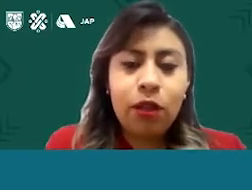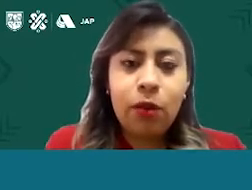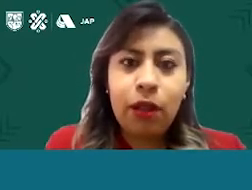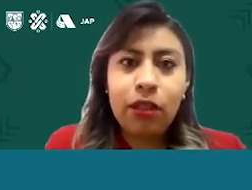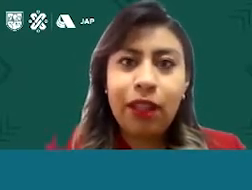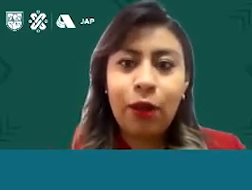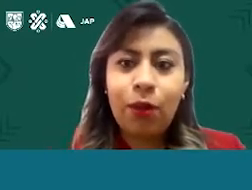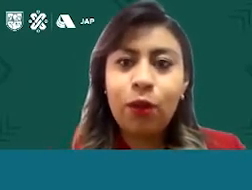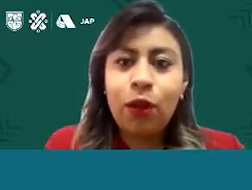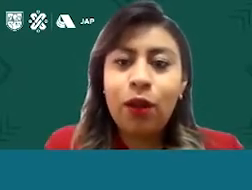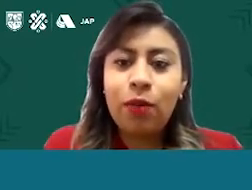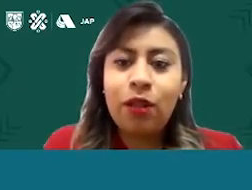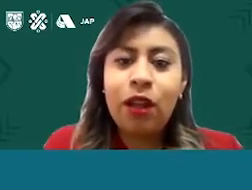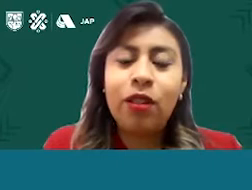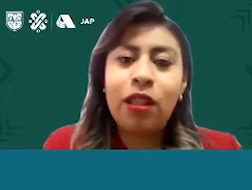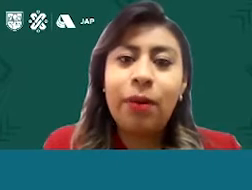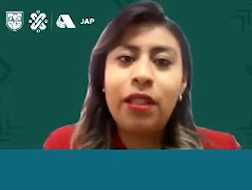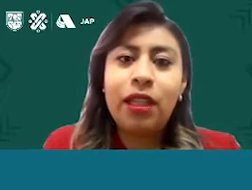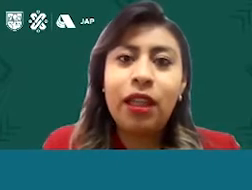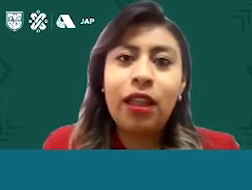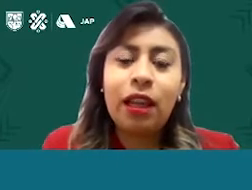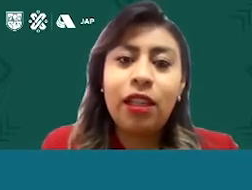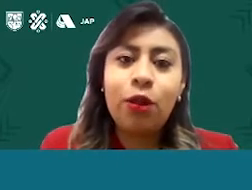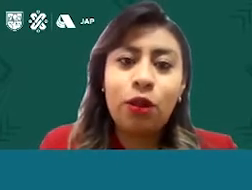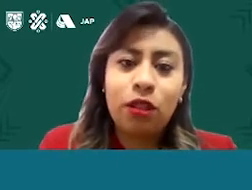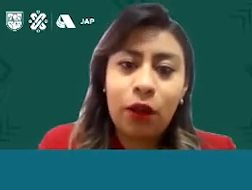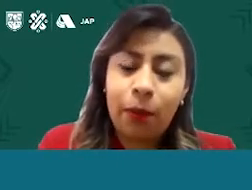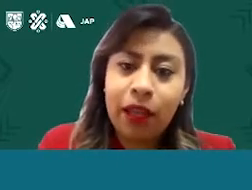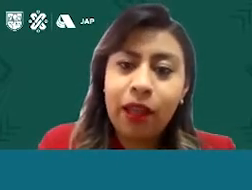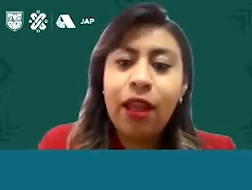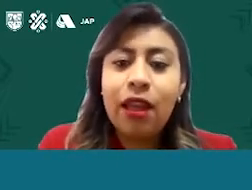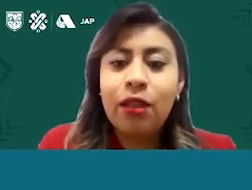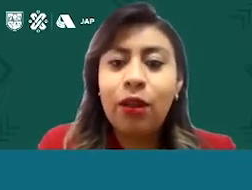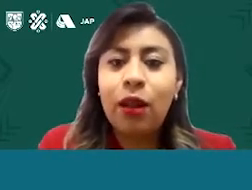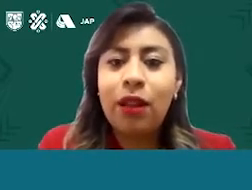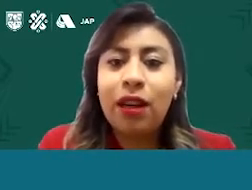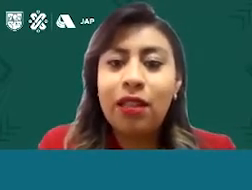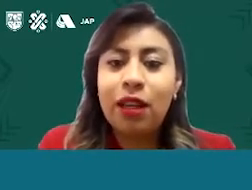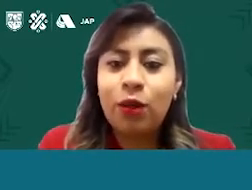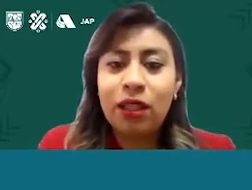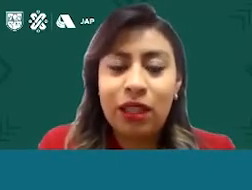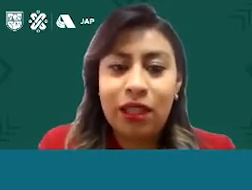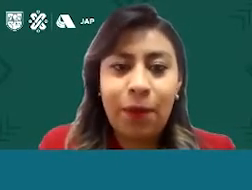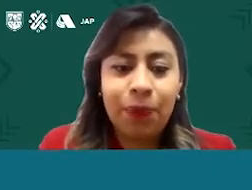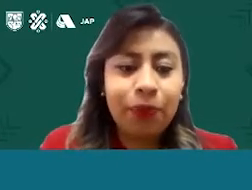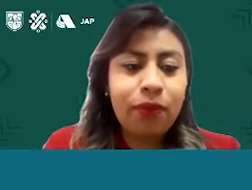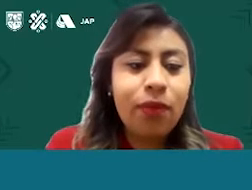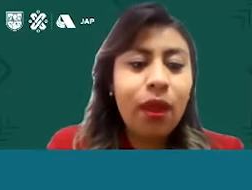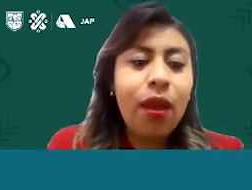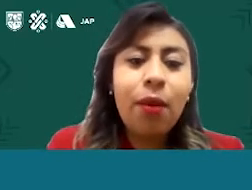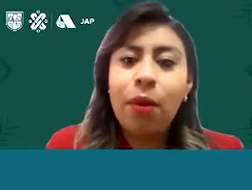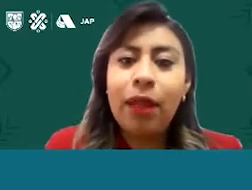colocar sus nombres completos en el nombre de usuario y mencionarnos a través del chat de qué institución nos acompañan. Esto con el fin de registrar su asistencia.